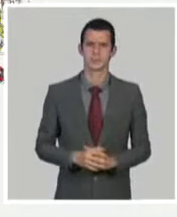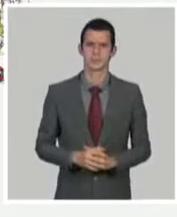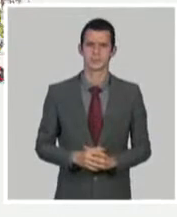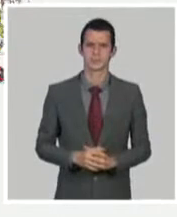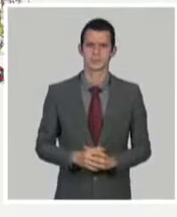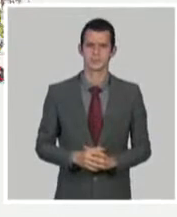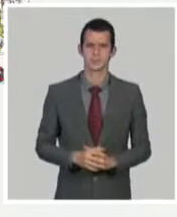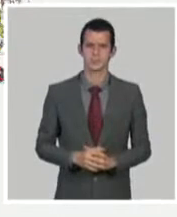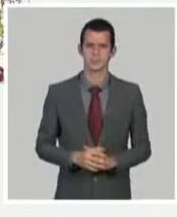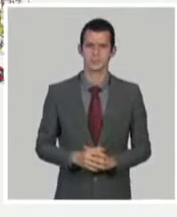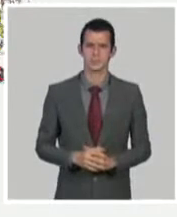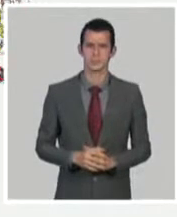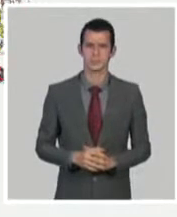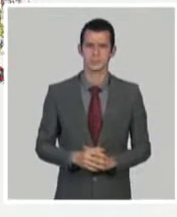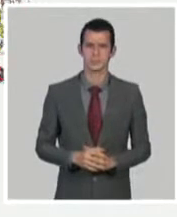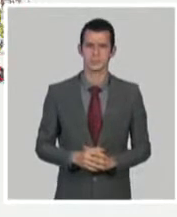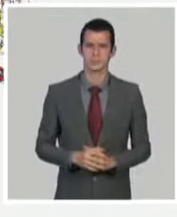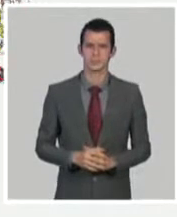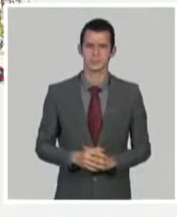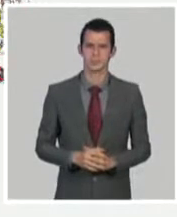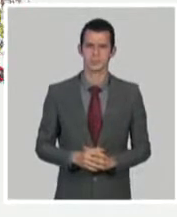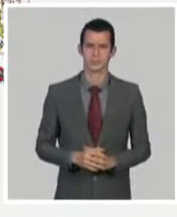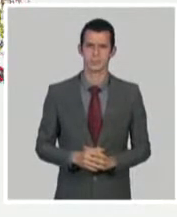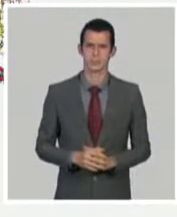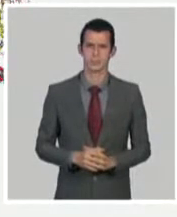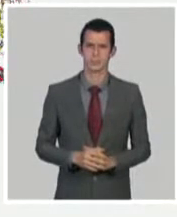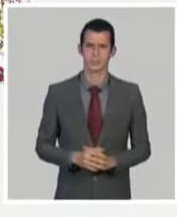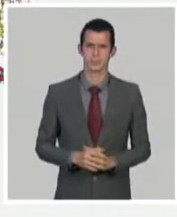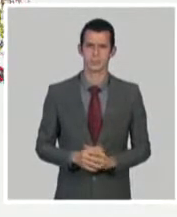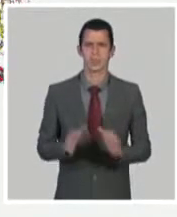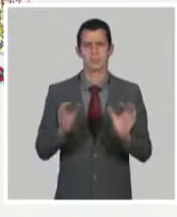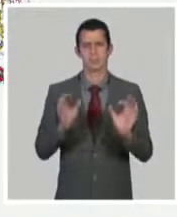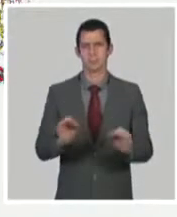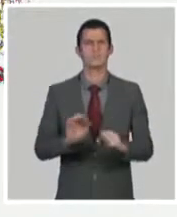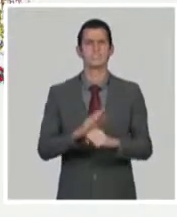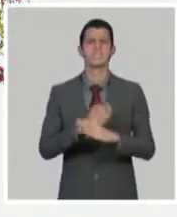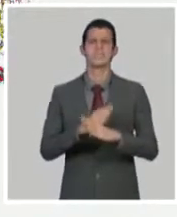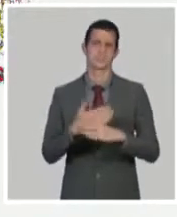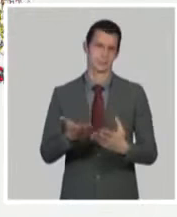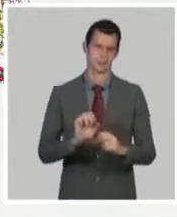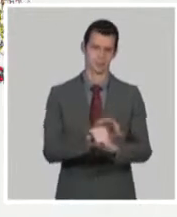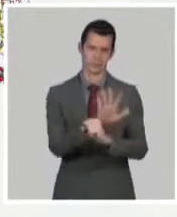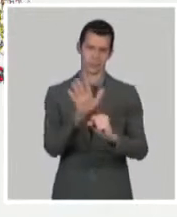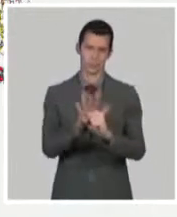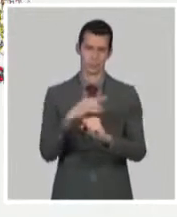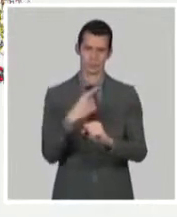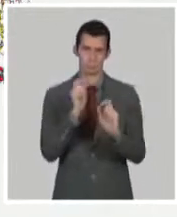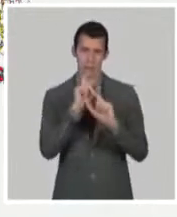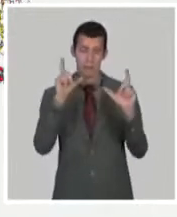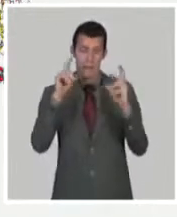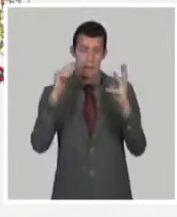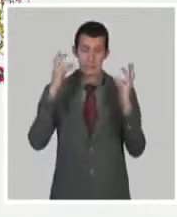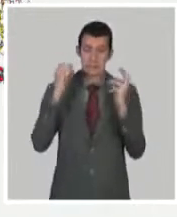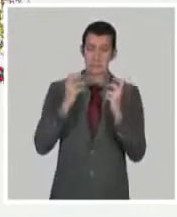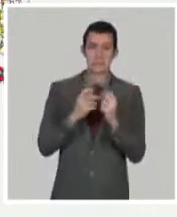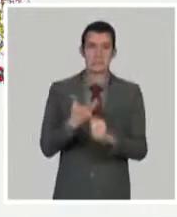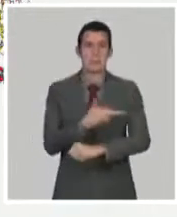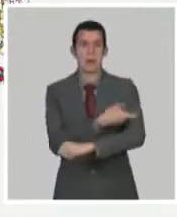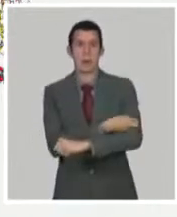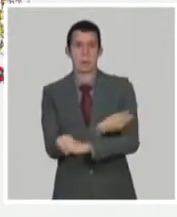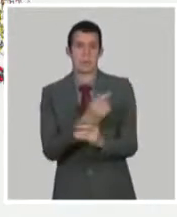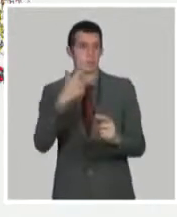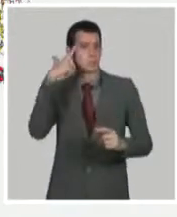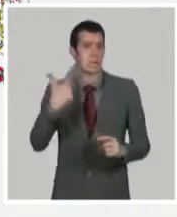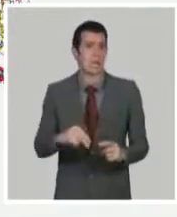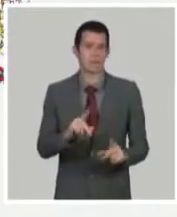que esta amplia experiencia en el manejo de la ingeniería genética para poder utilizar genes o información genética de otros organismos y